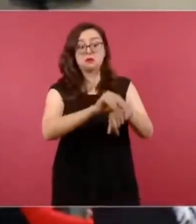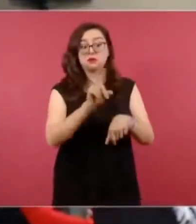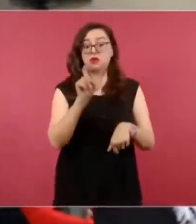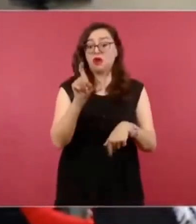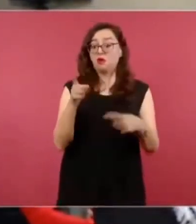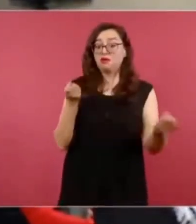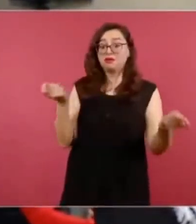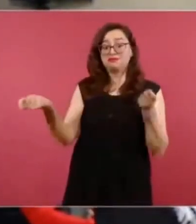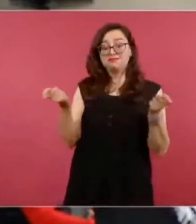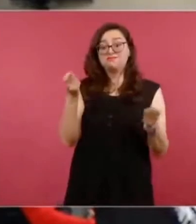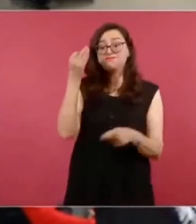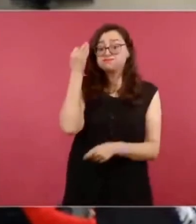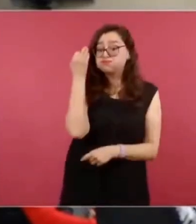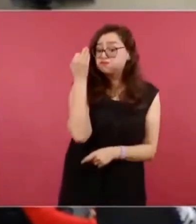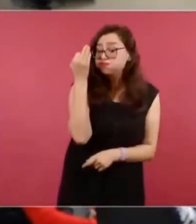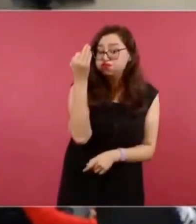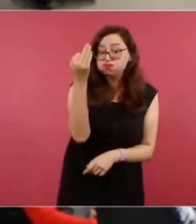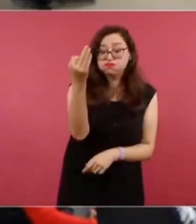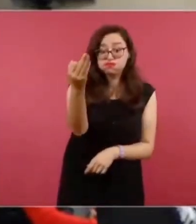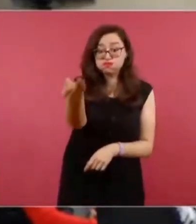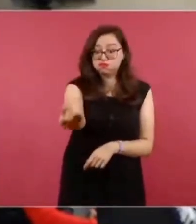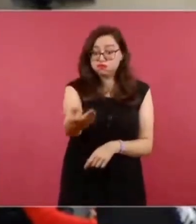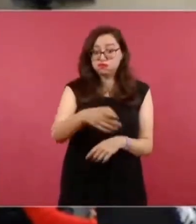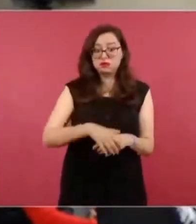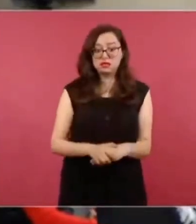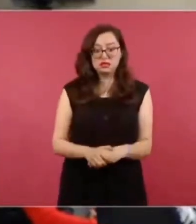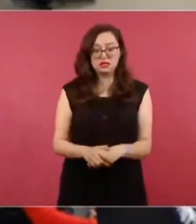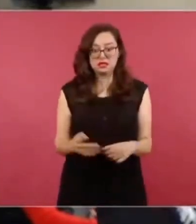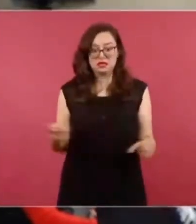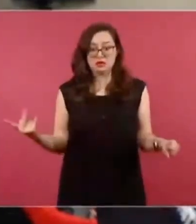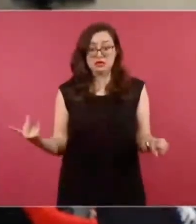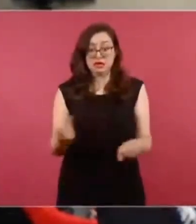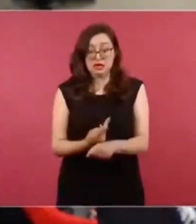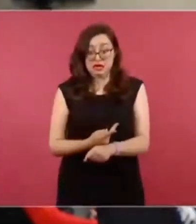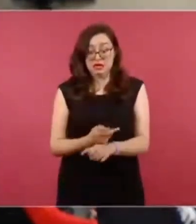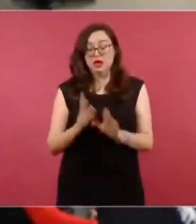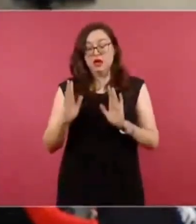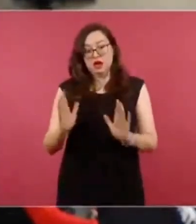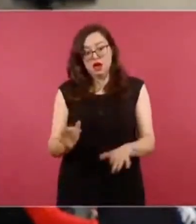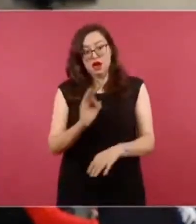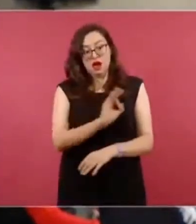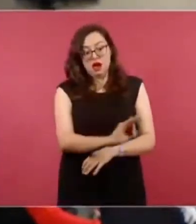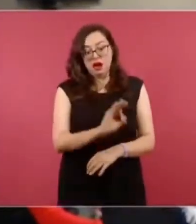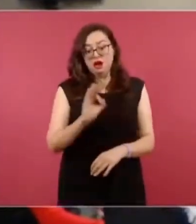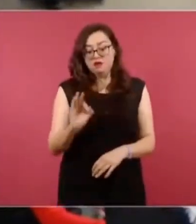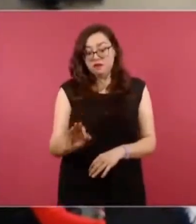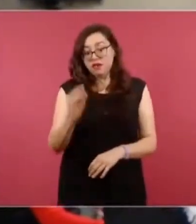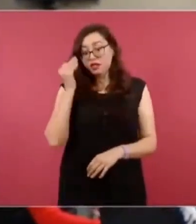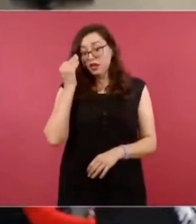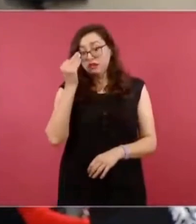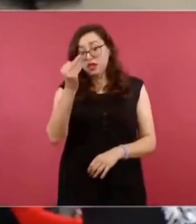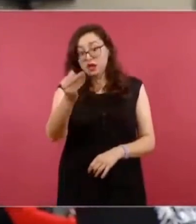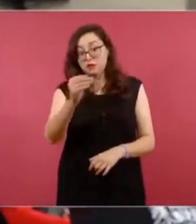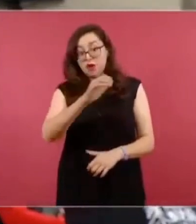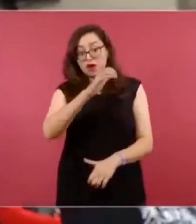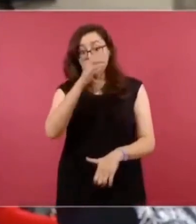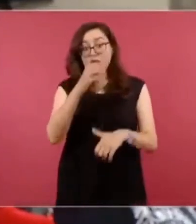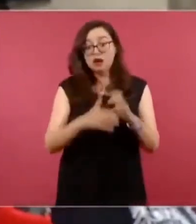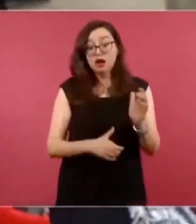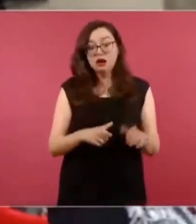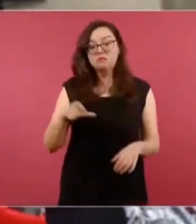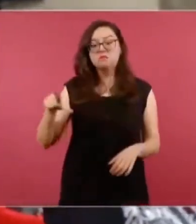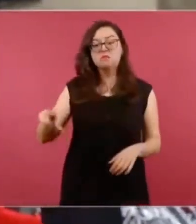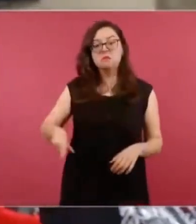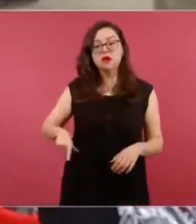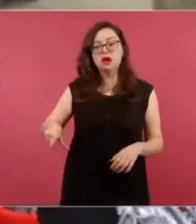algunos analistas refieren que cuando están a punto de terminarse los periodos de concesiones, los gobiernos no